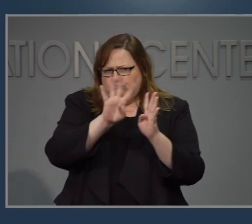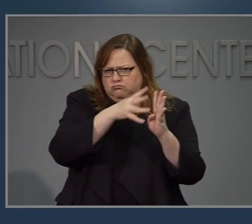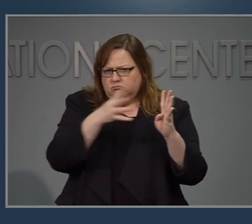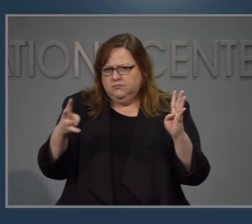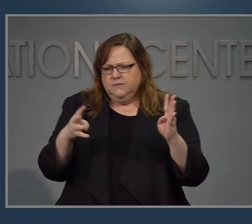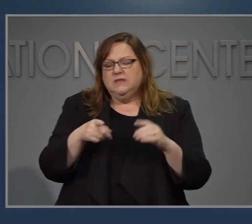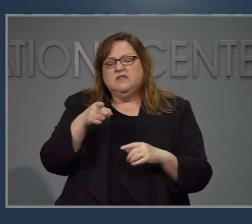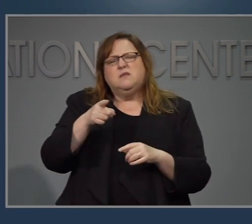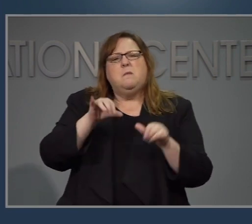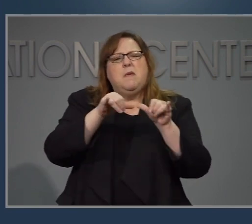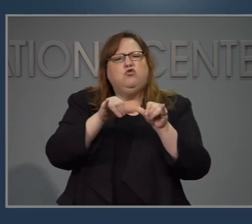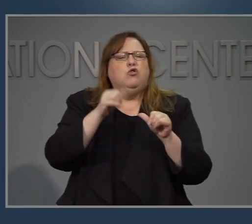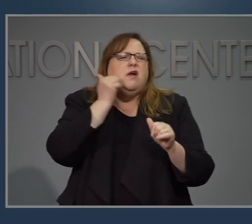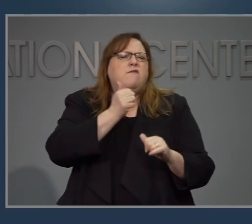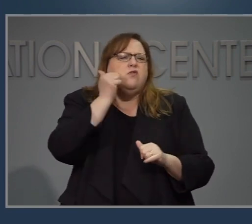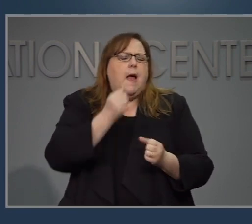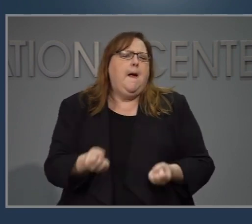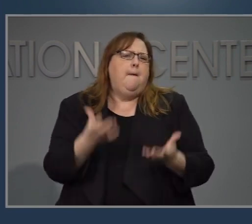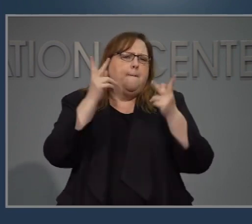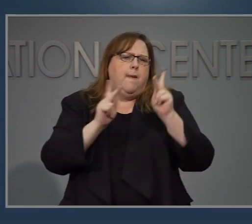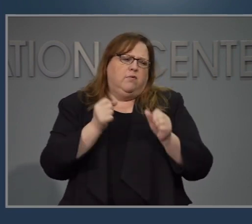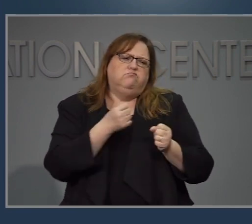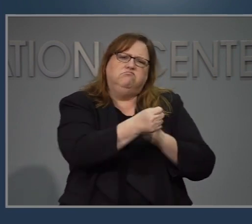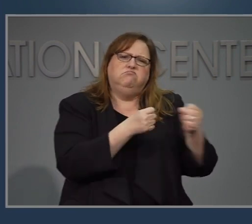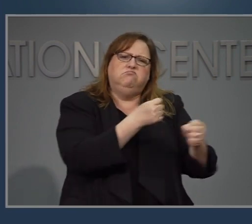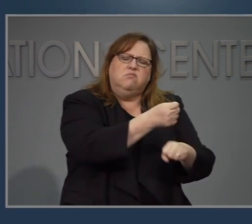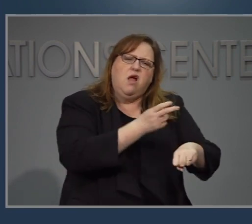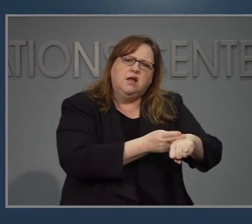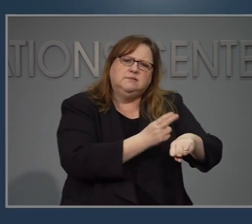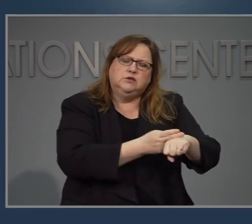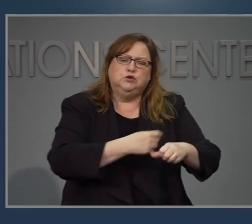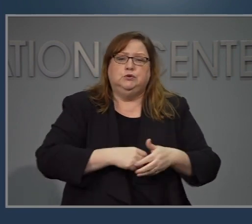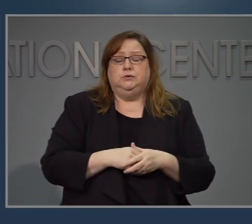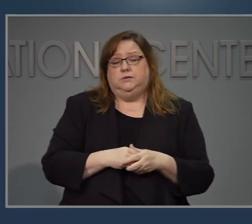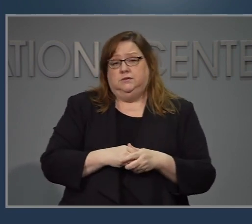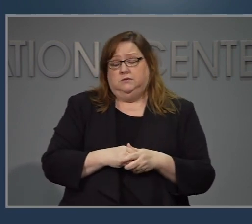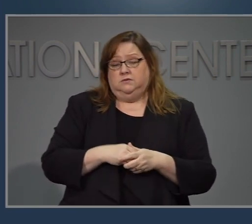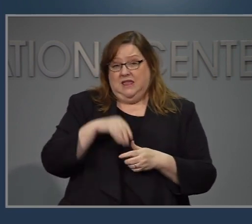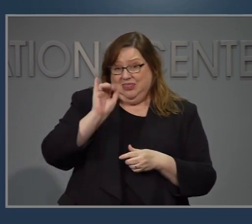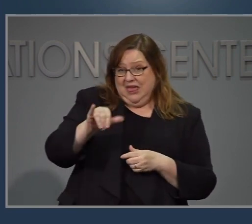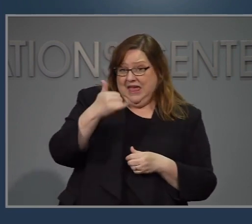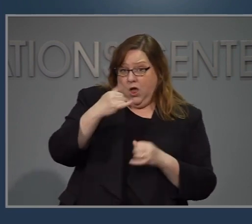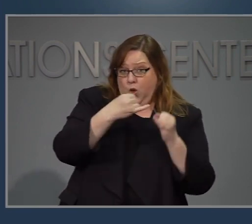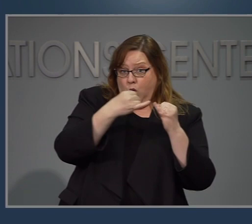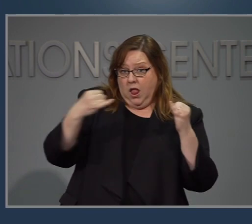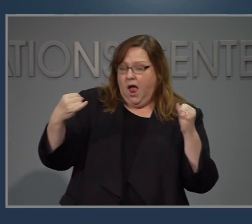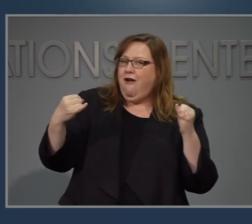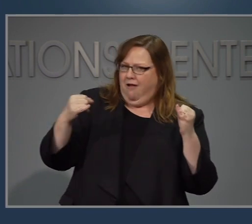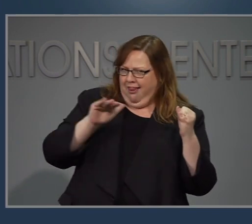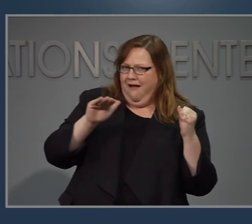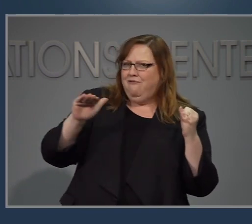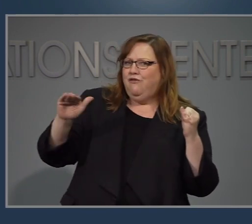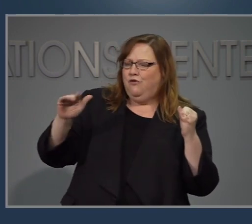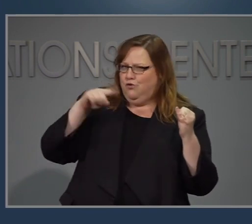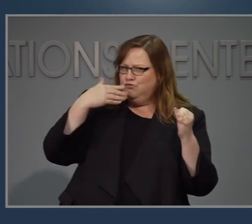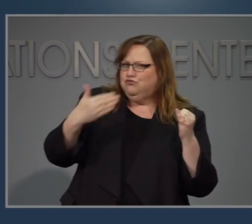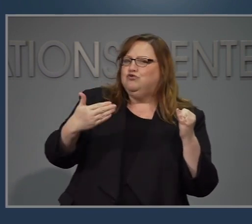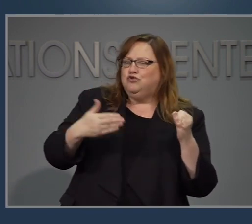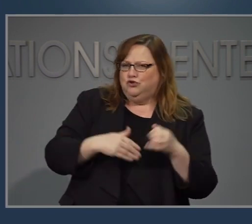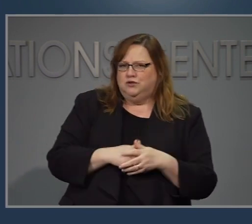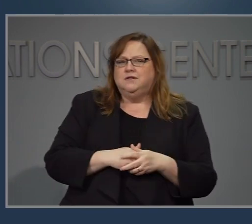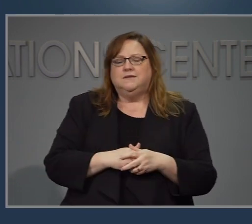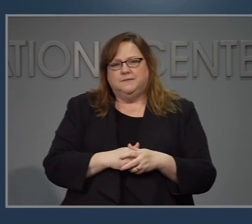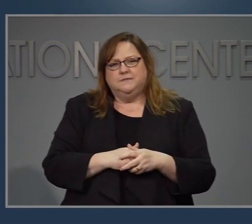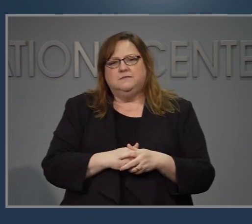que muestra hospitalizaciones día tras día. Esta amarilla línea amarilla muestra que la trayectoria en Carolina del Norte de